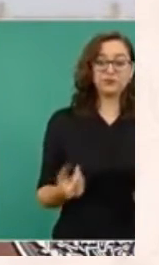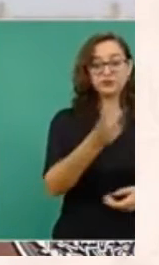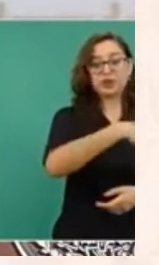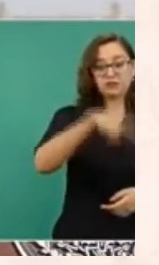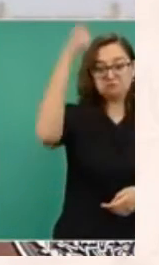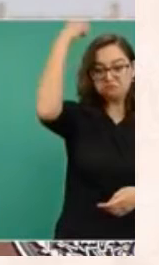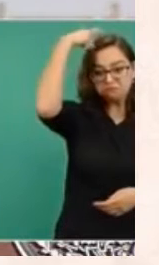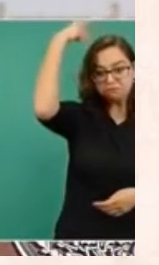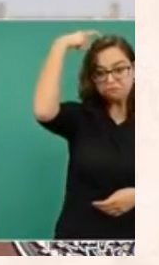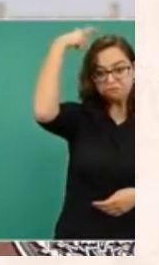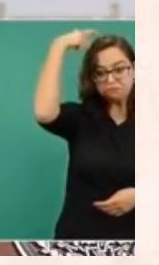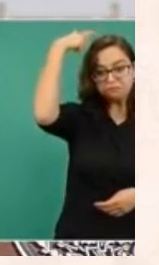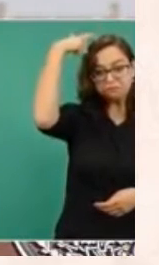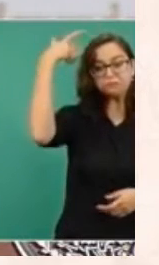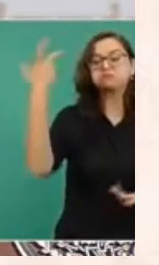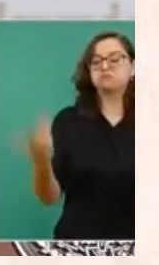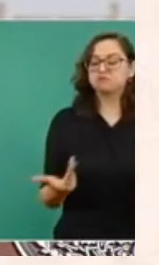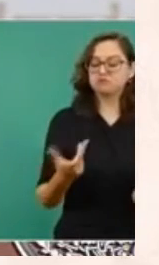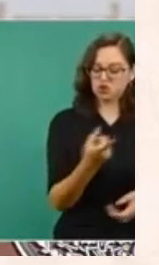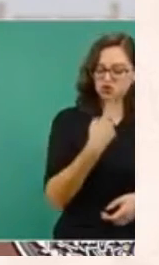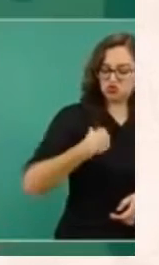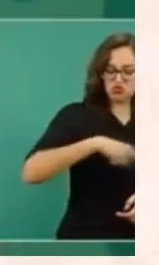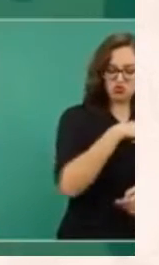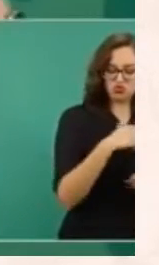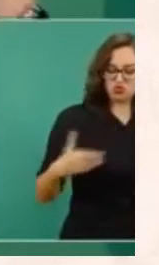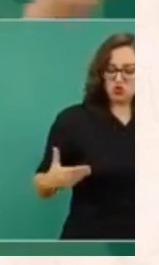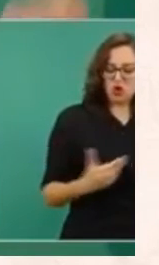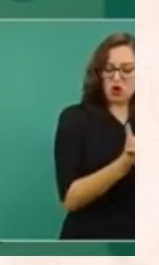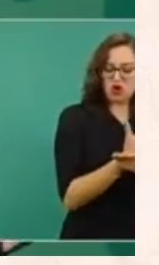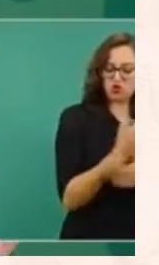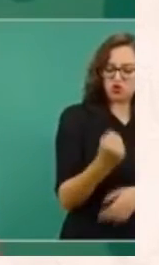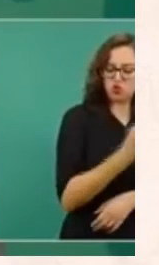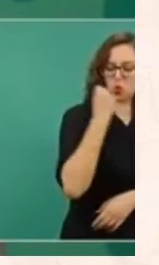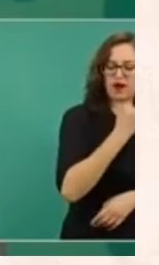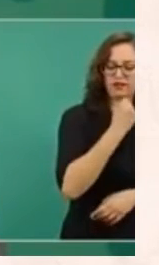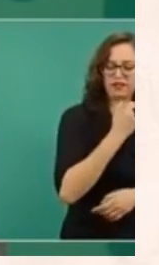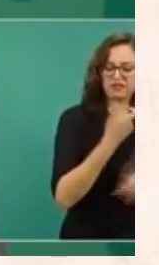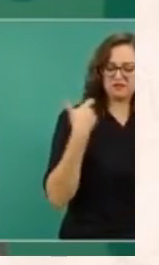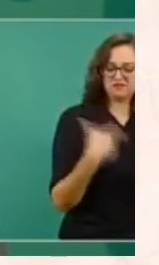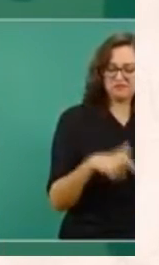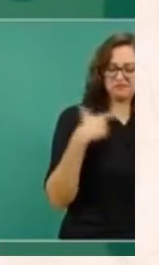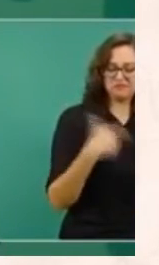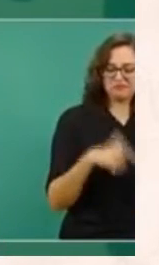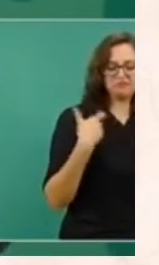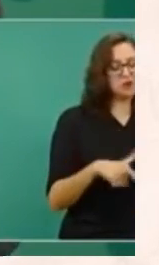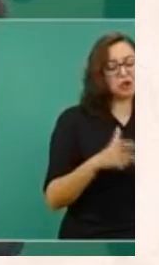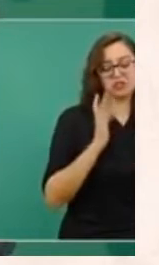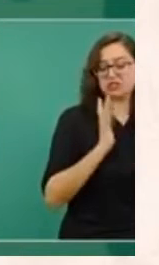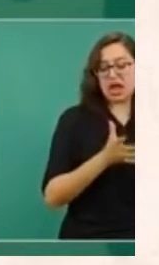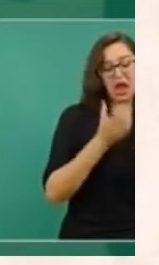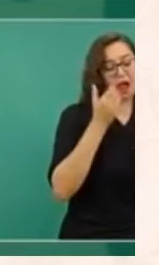hacer fortuna, son afortunados, y otros